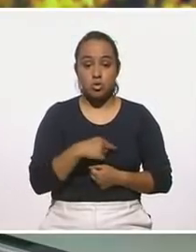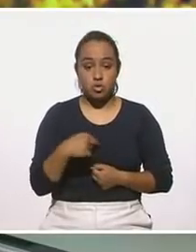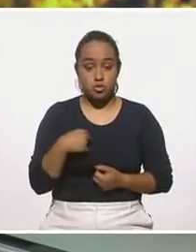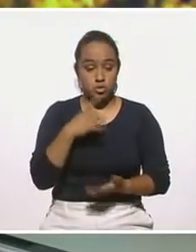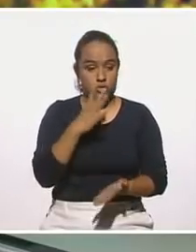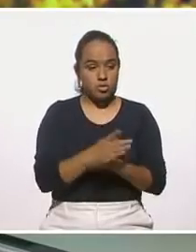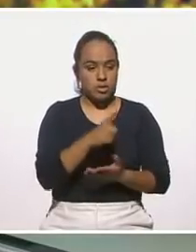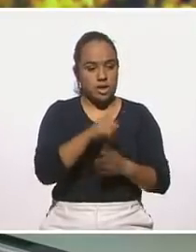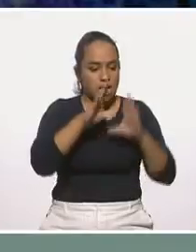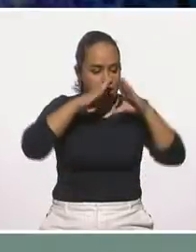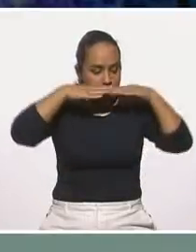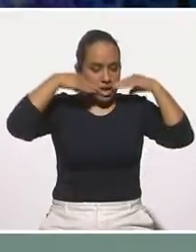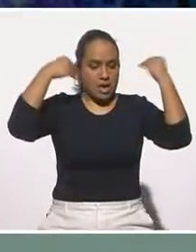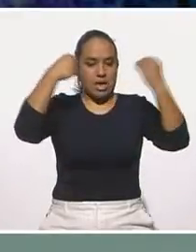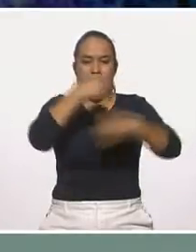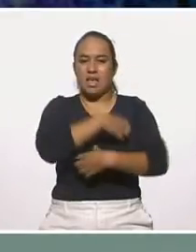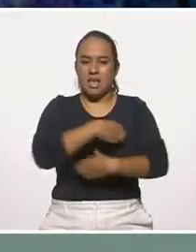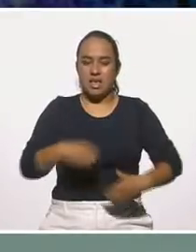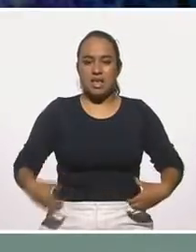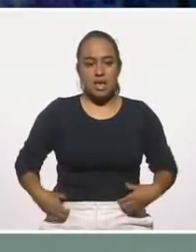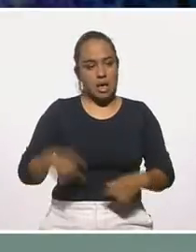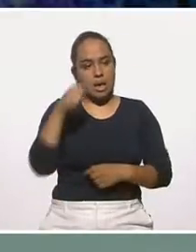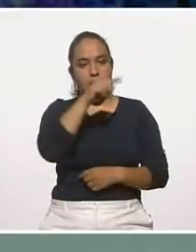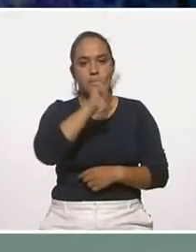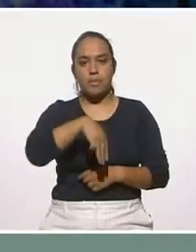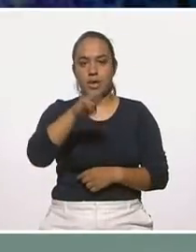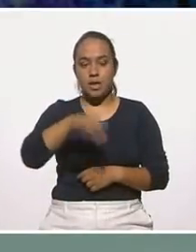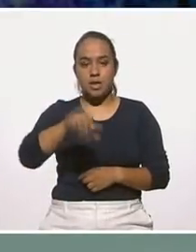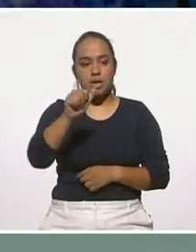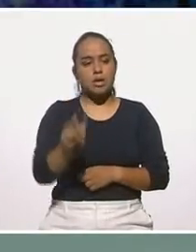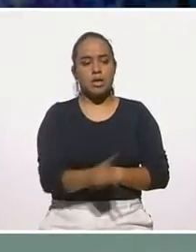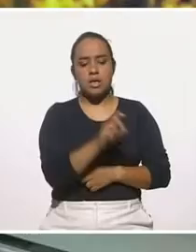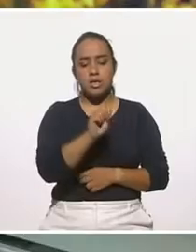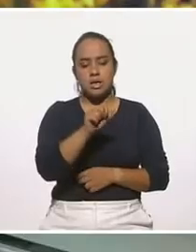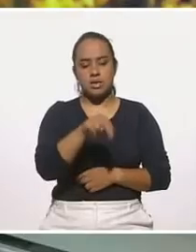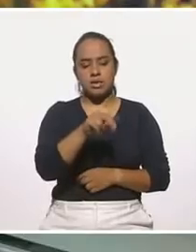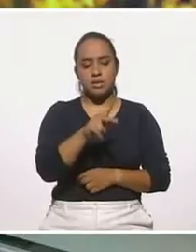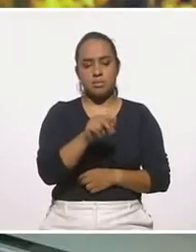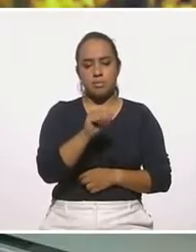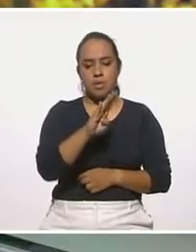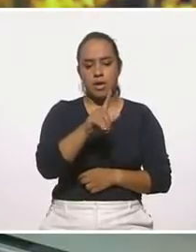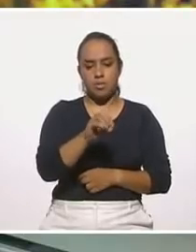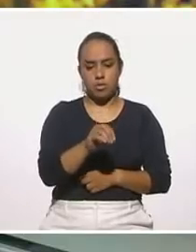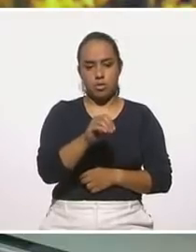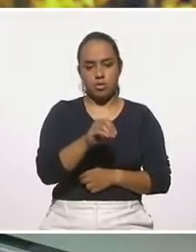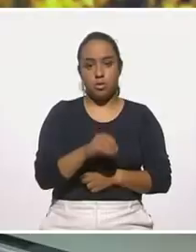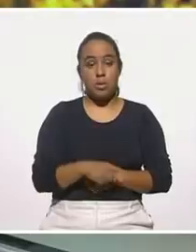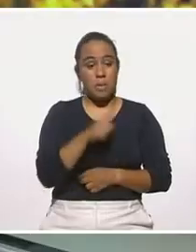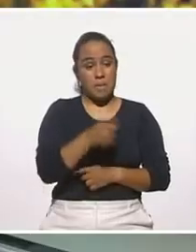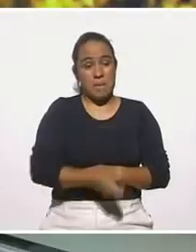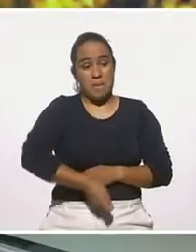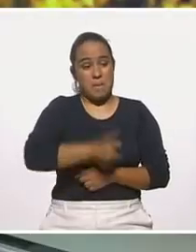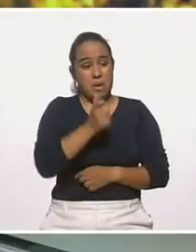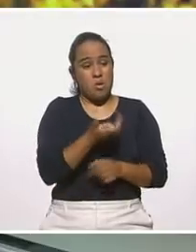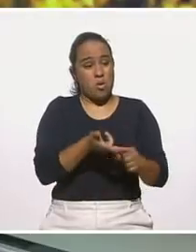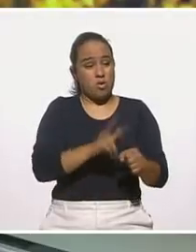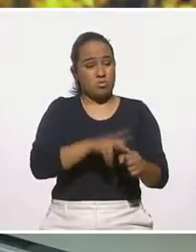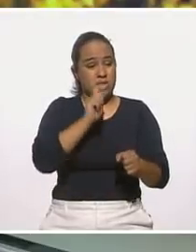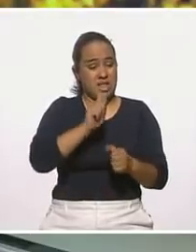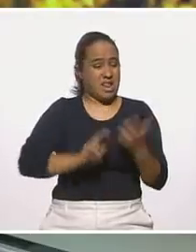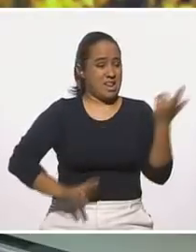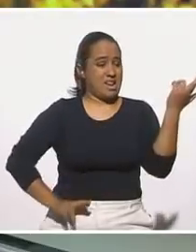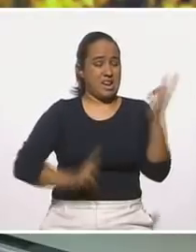que miraron Zapata, pues fue en Milpalta, en el pueblo de San Pablo, Octotepec. El primer hospital de la Revolución Mexicana